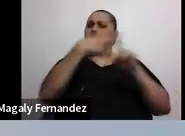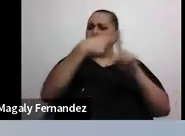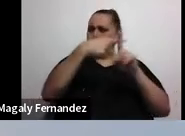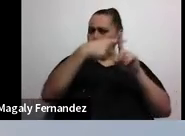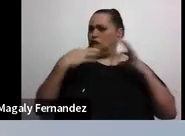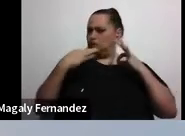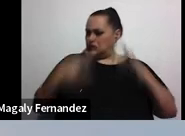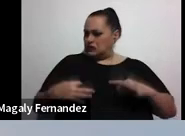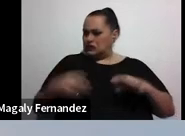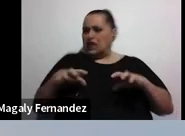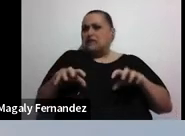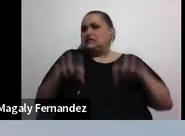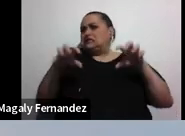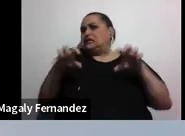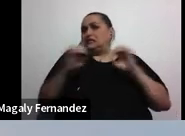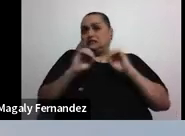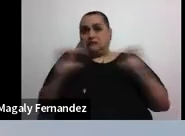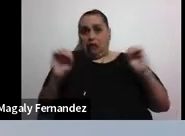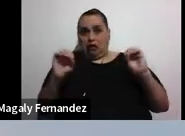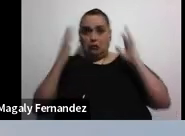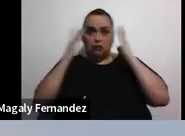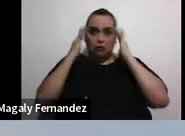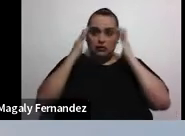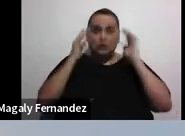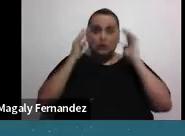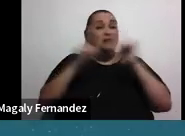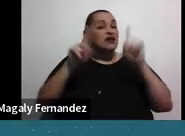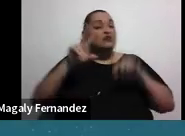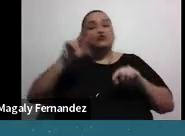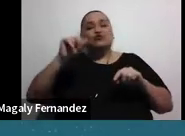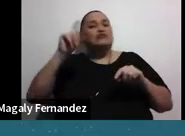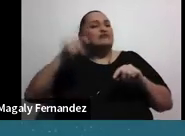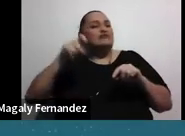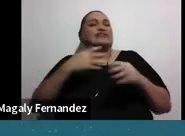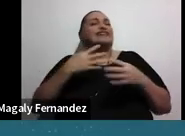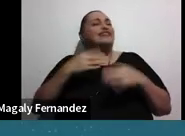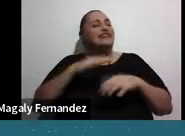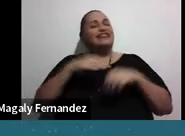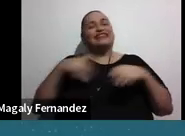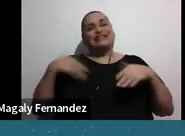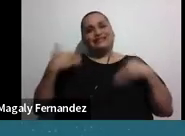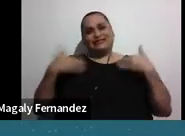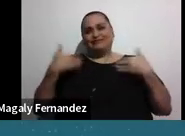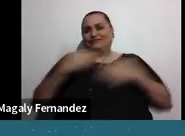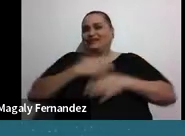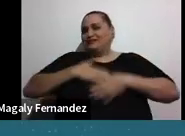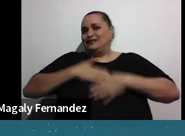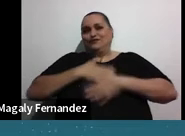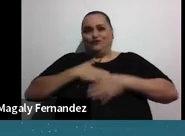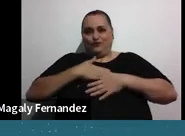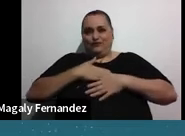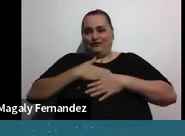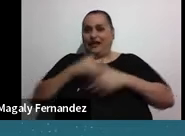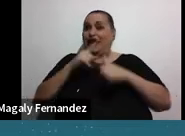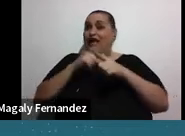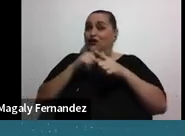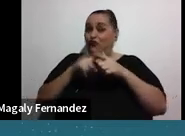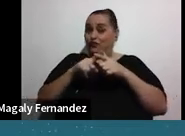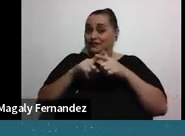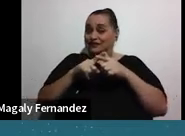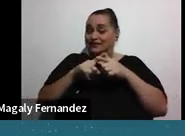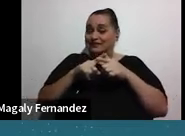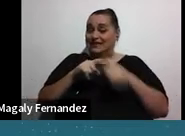estresadas, pero no necesariamente están disfrutando. Y eso me lleva a la siguiente parte, a la siguiente